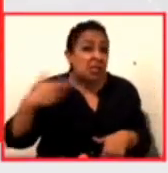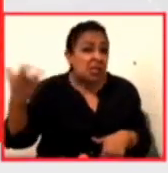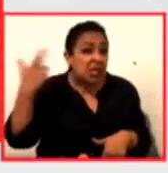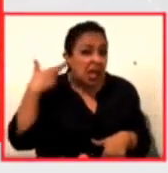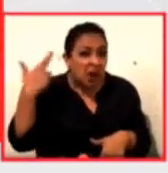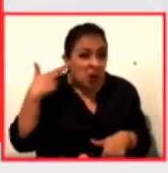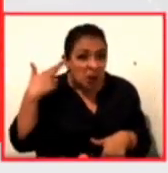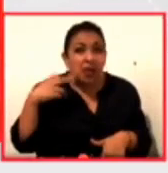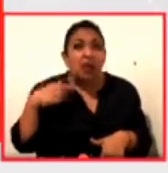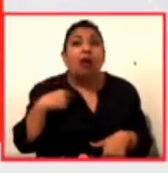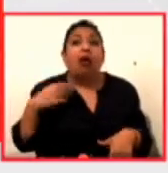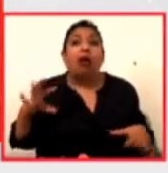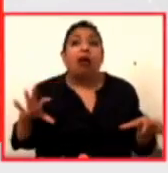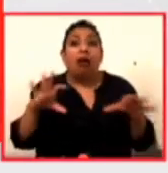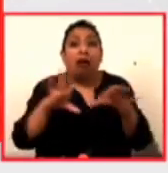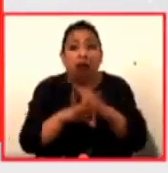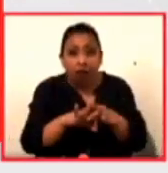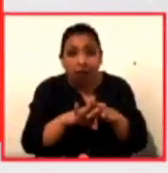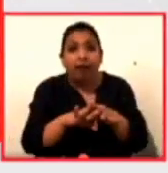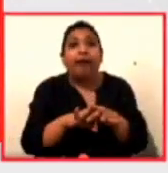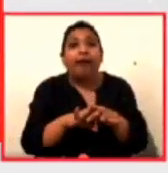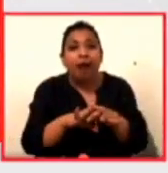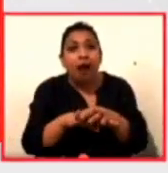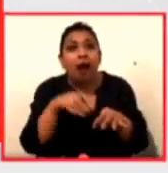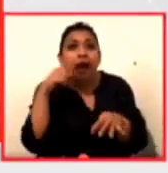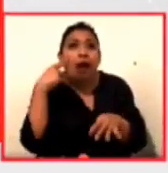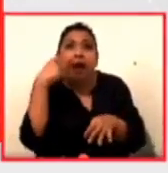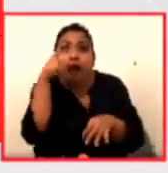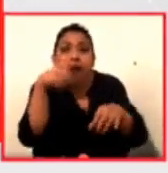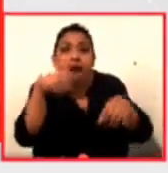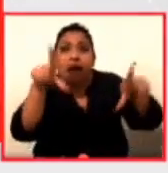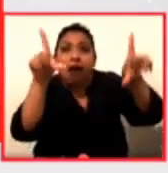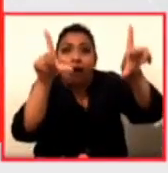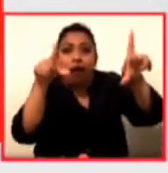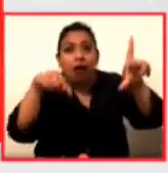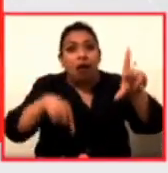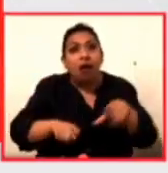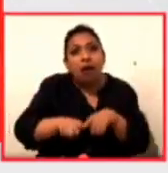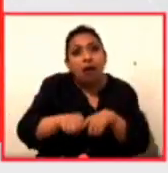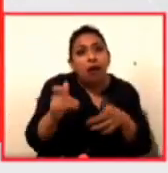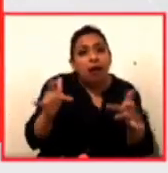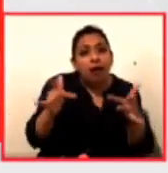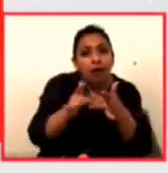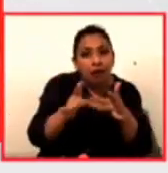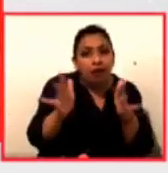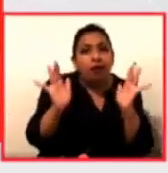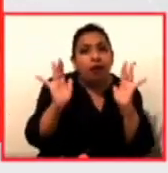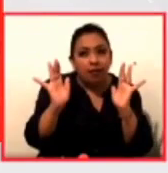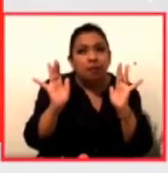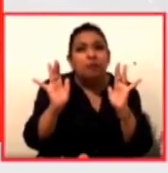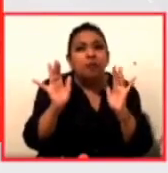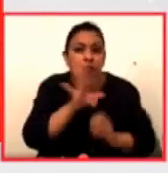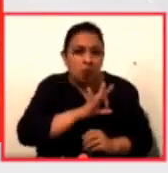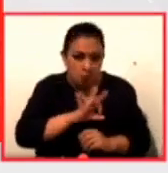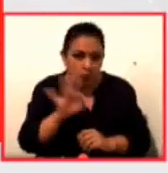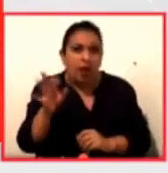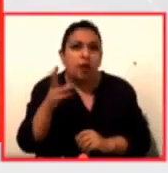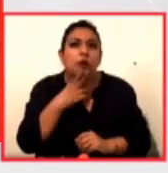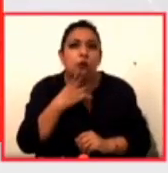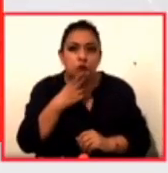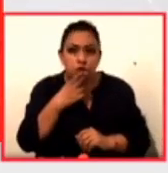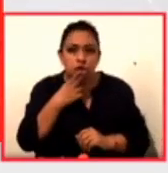canal porque esas ideas ya se están dando en México, hacer proyecciones también cinematográficas. Entonces, se pueden utilizar